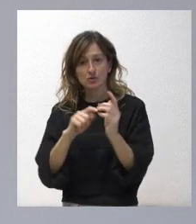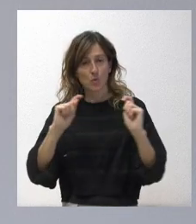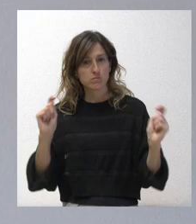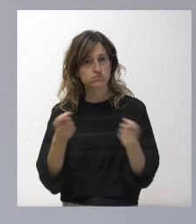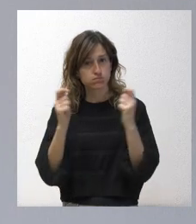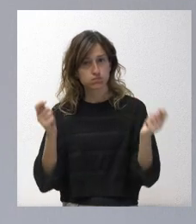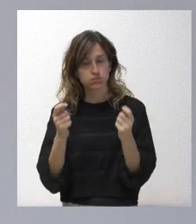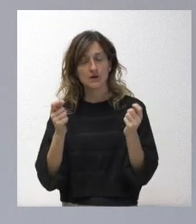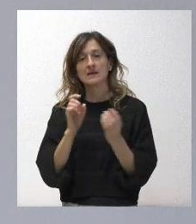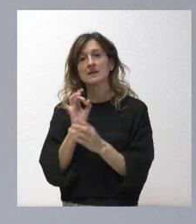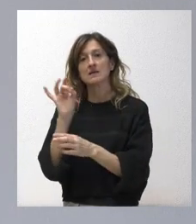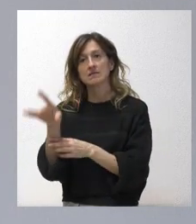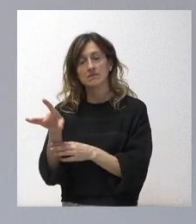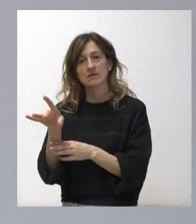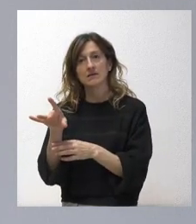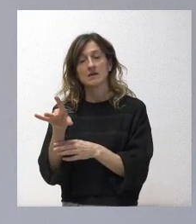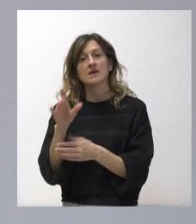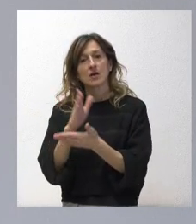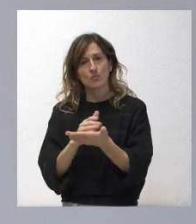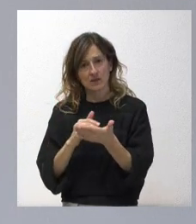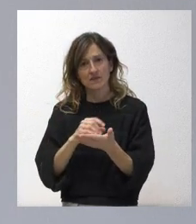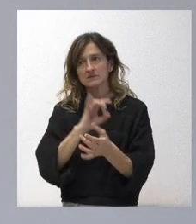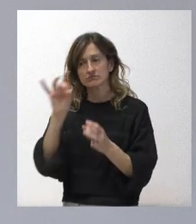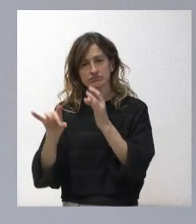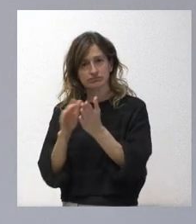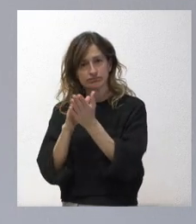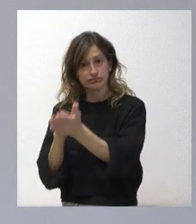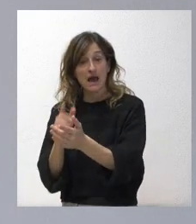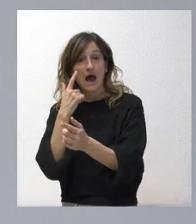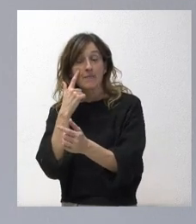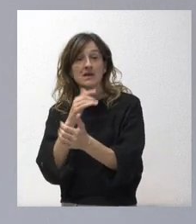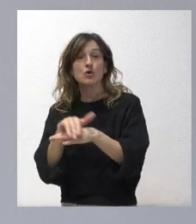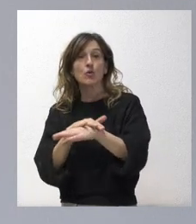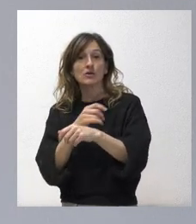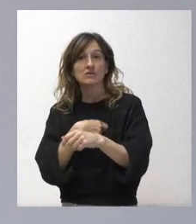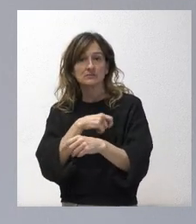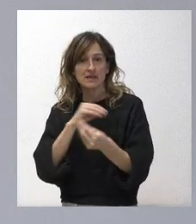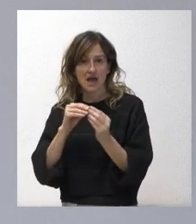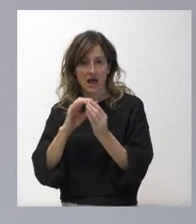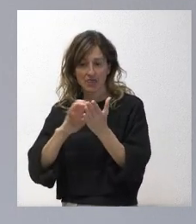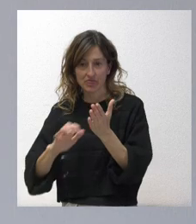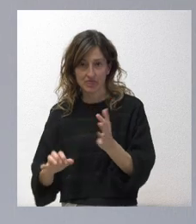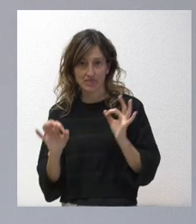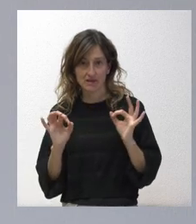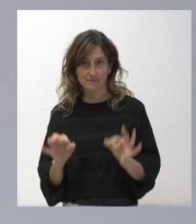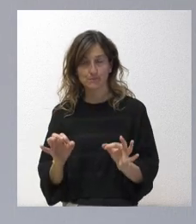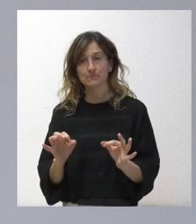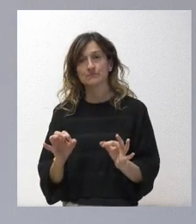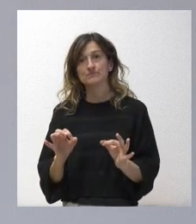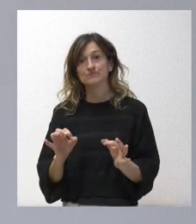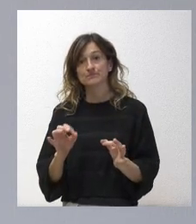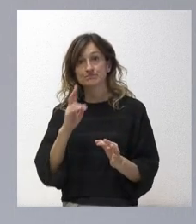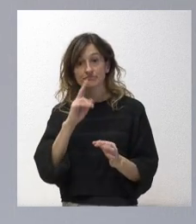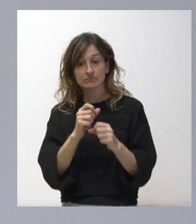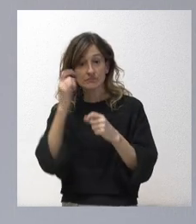y los remitirá junto con el resto de comunidades autónomas, esperando que el Gobierno haga lo que tiene que hacer entonces, al ver que el Estado es de conservación favorable,